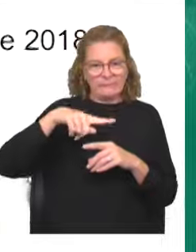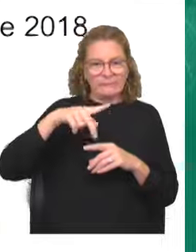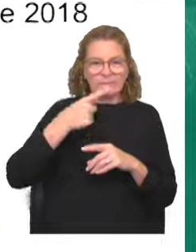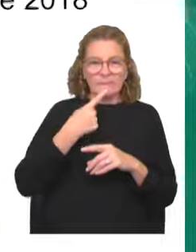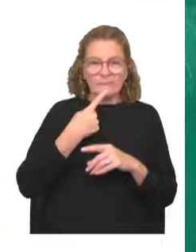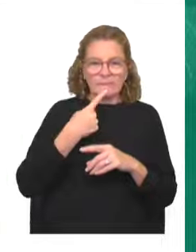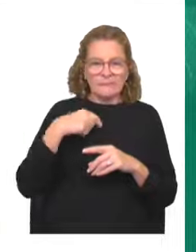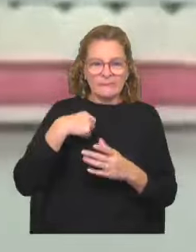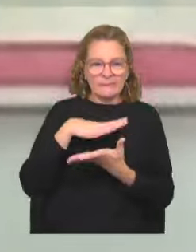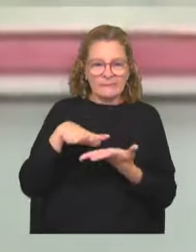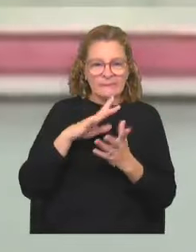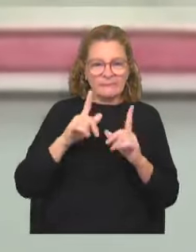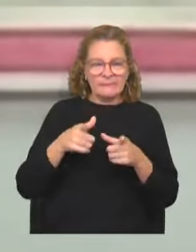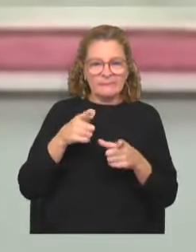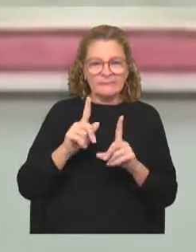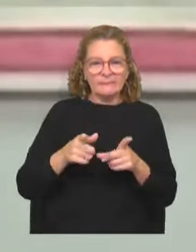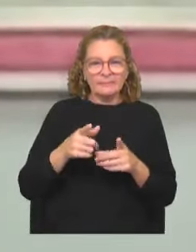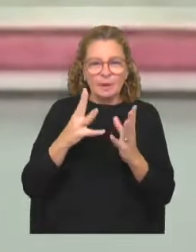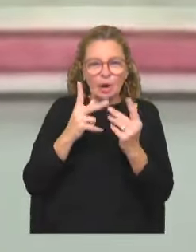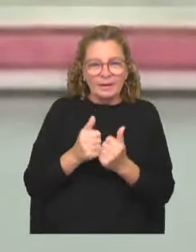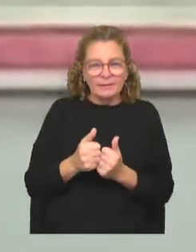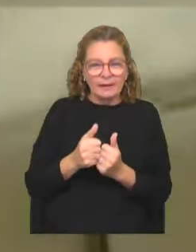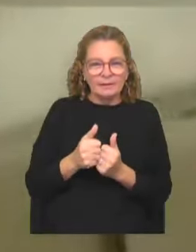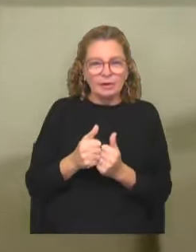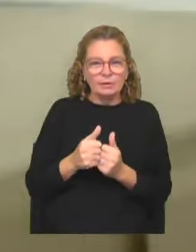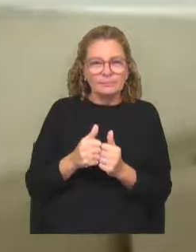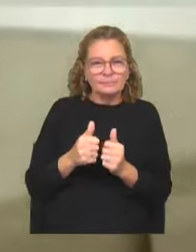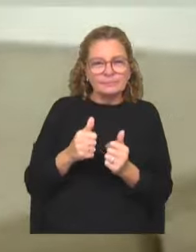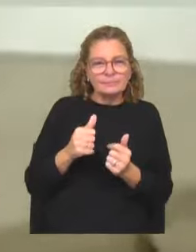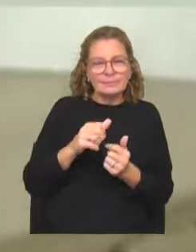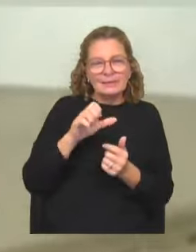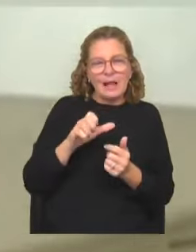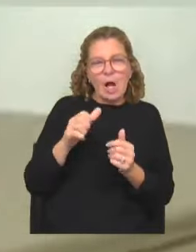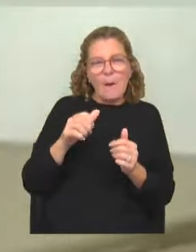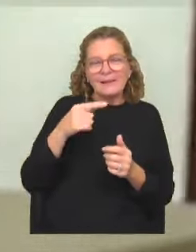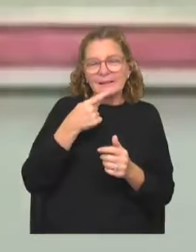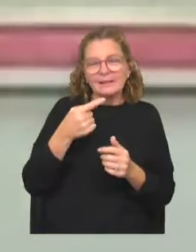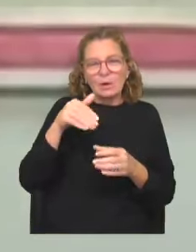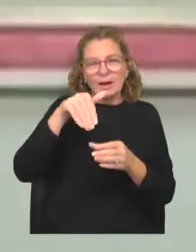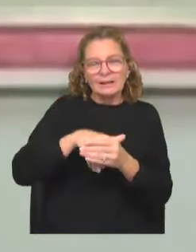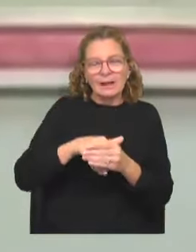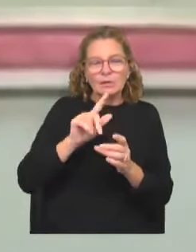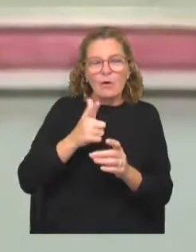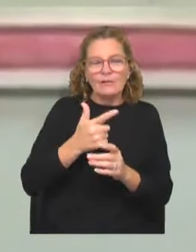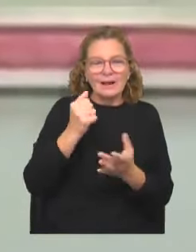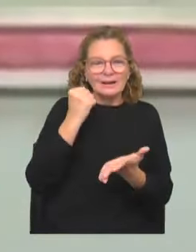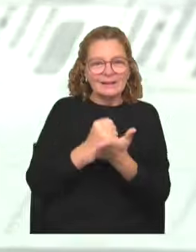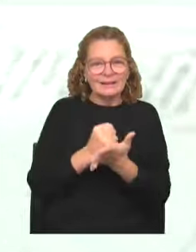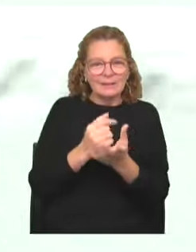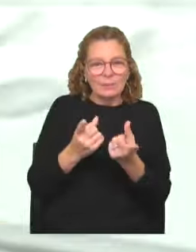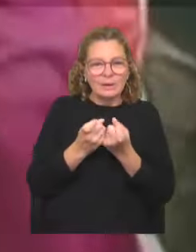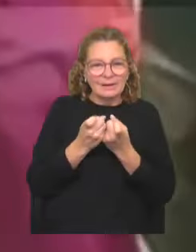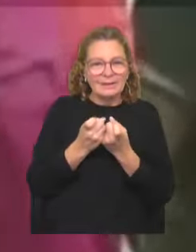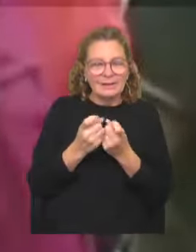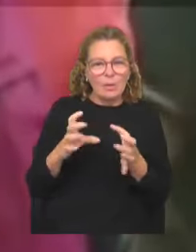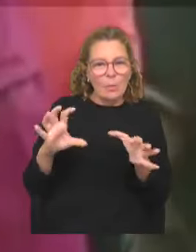políticos y sociales. Por su parte, la Organización de Estados Americanos concluyó que los comicios no tuvieron las garantías necesarias, marcando un quiebre